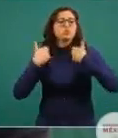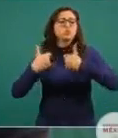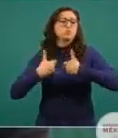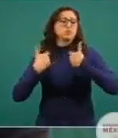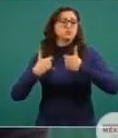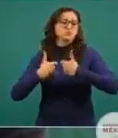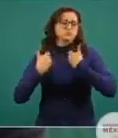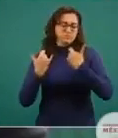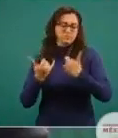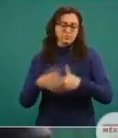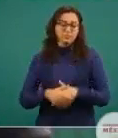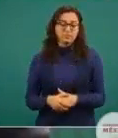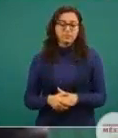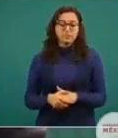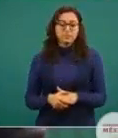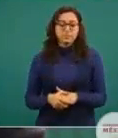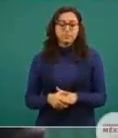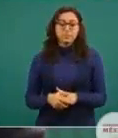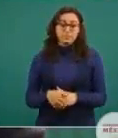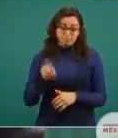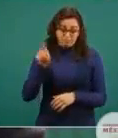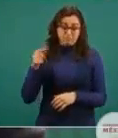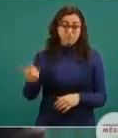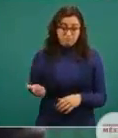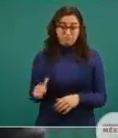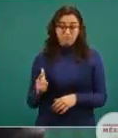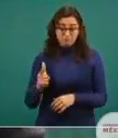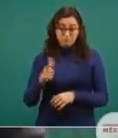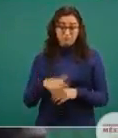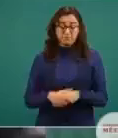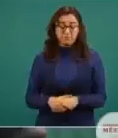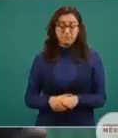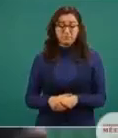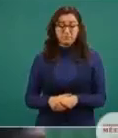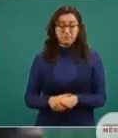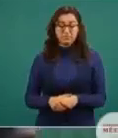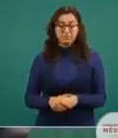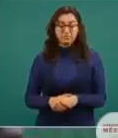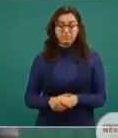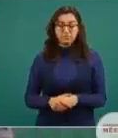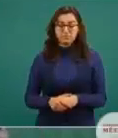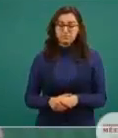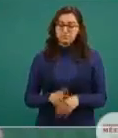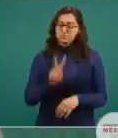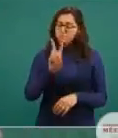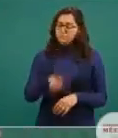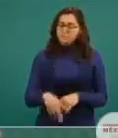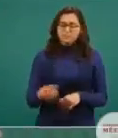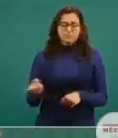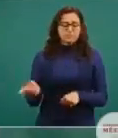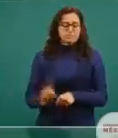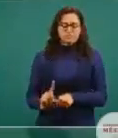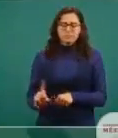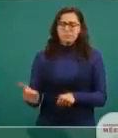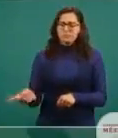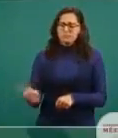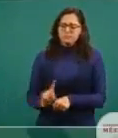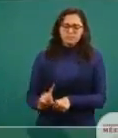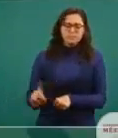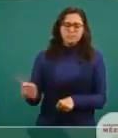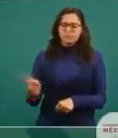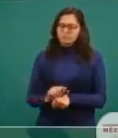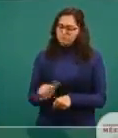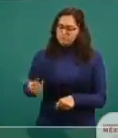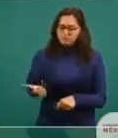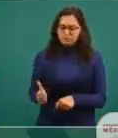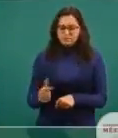En el caso de Guanajuato, en diario estamos viendo la situación de Guanajuato.